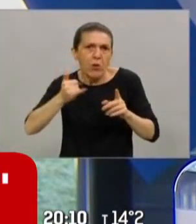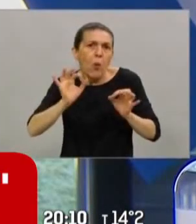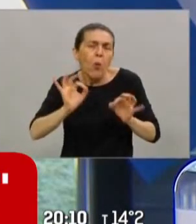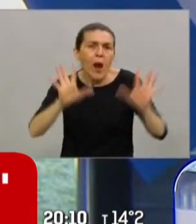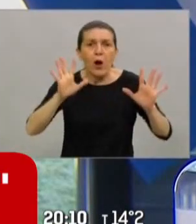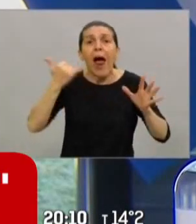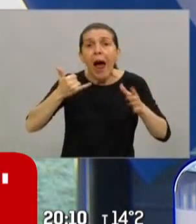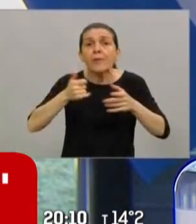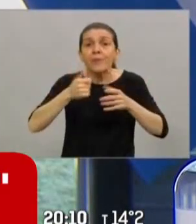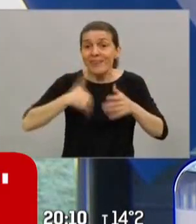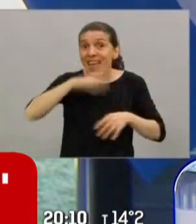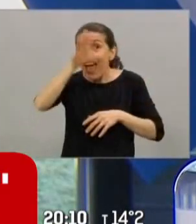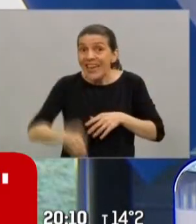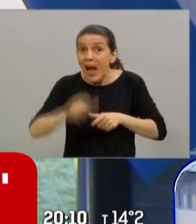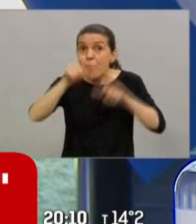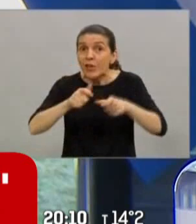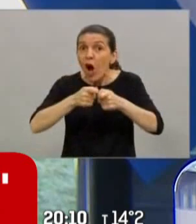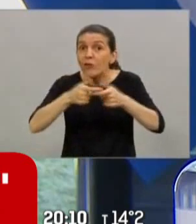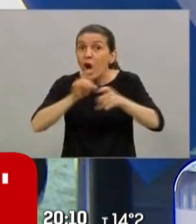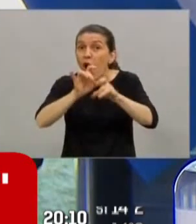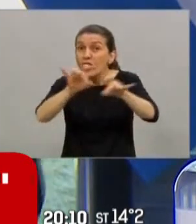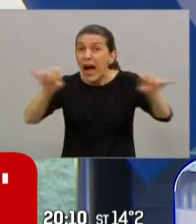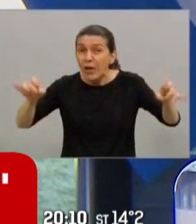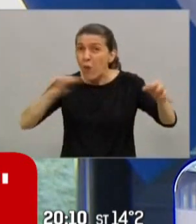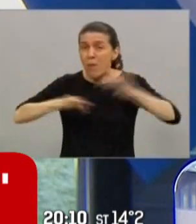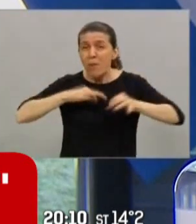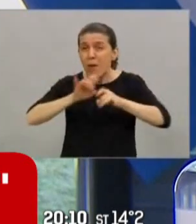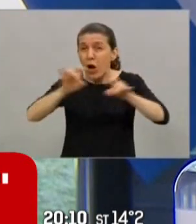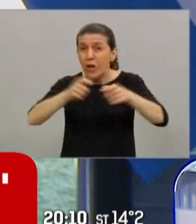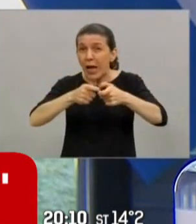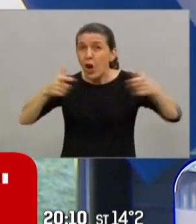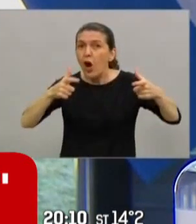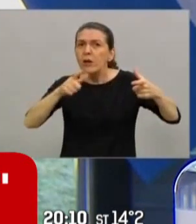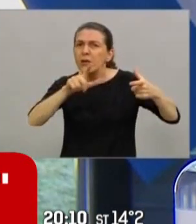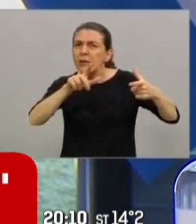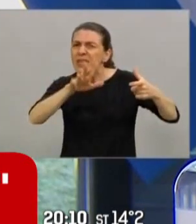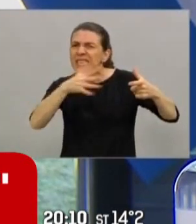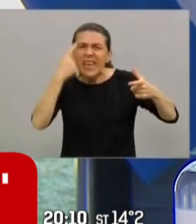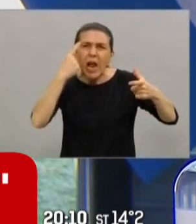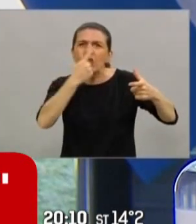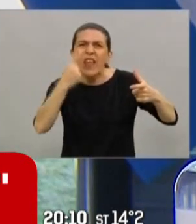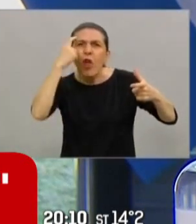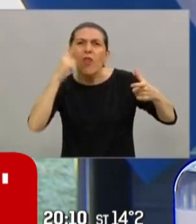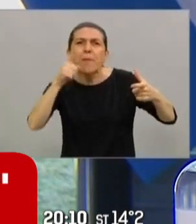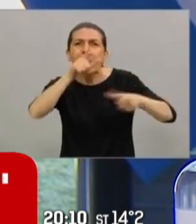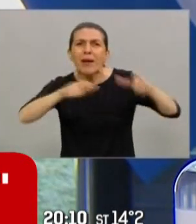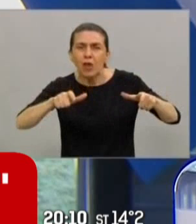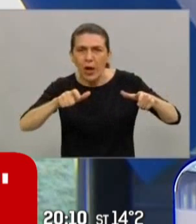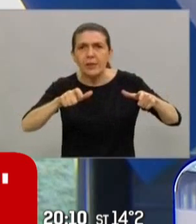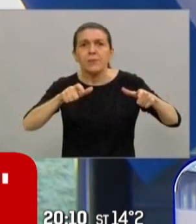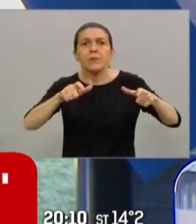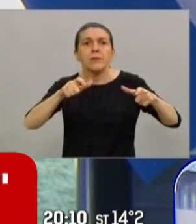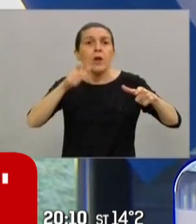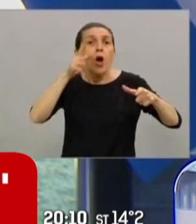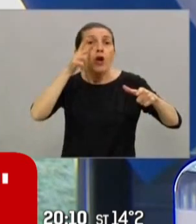aumentado en la Argentina y ya hay más de 110.000 casos, creo. Y el 89% de